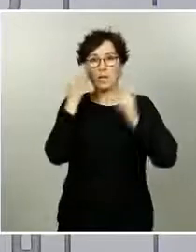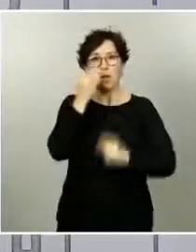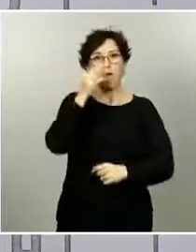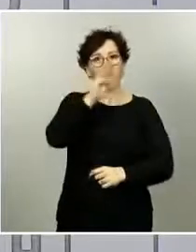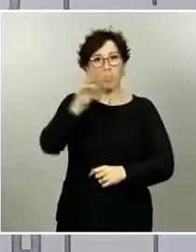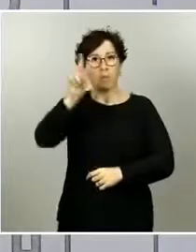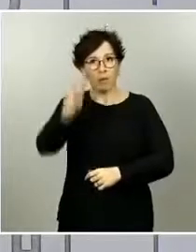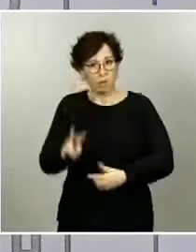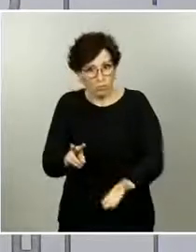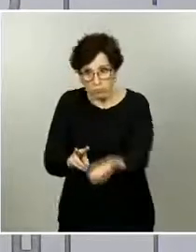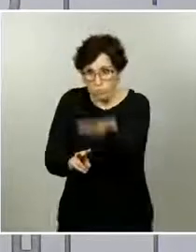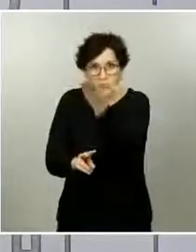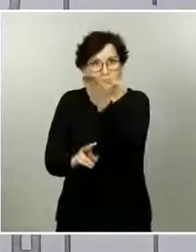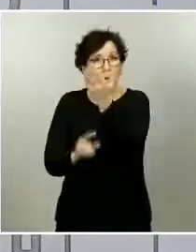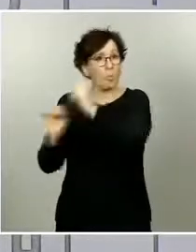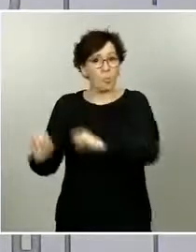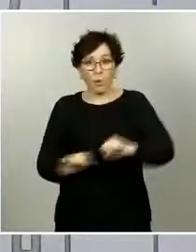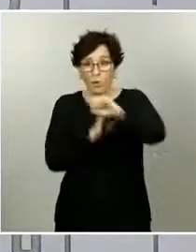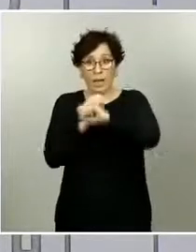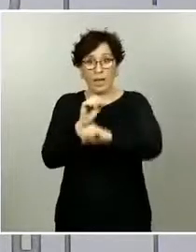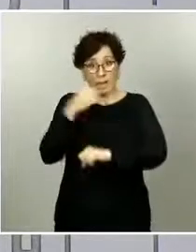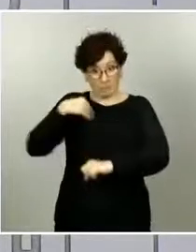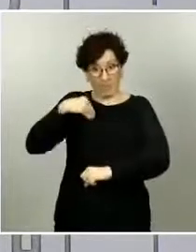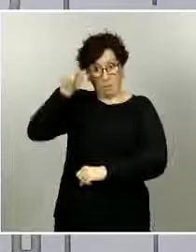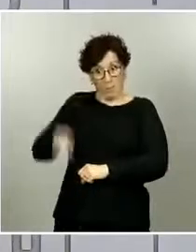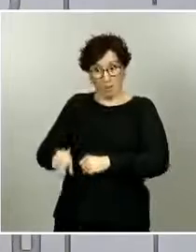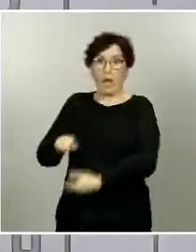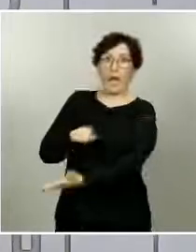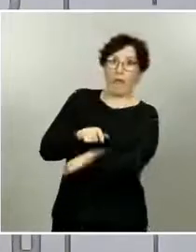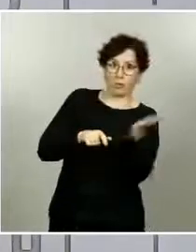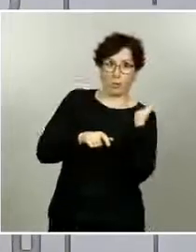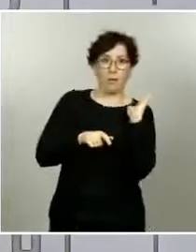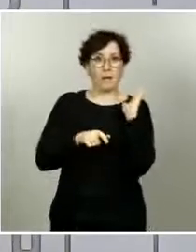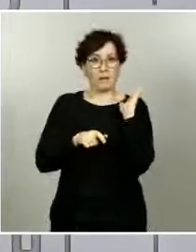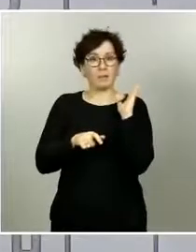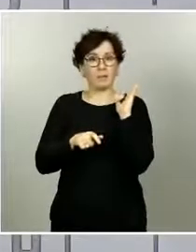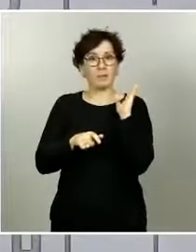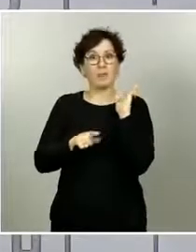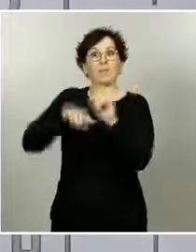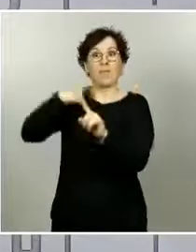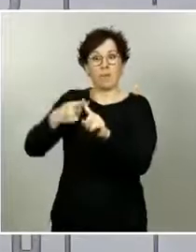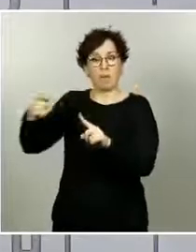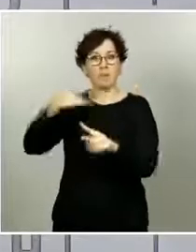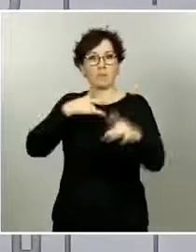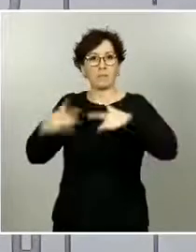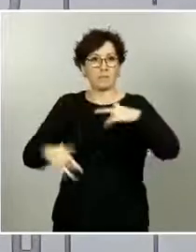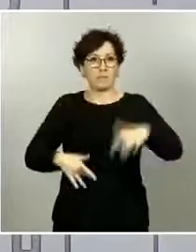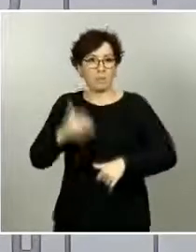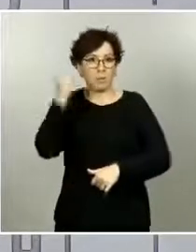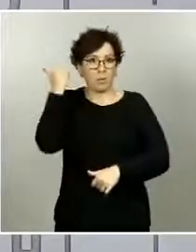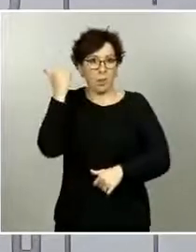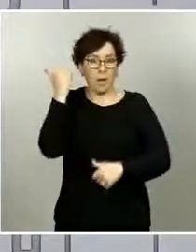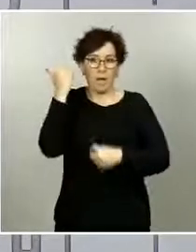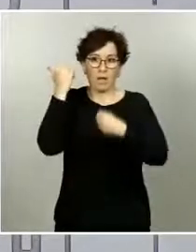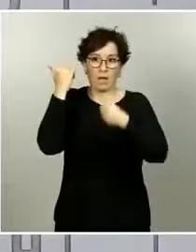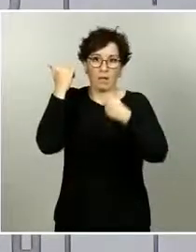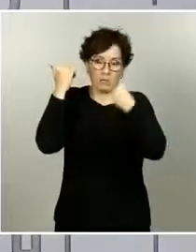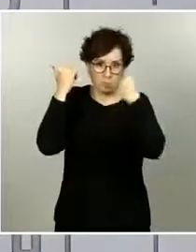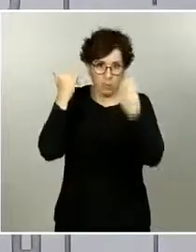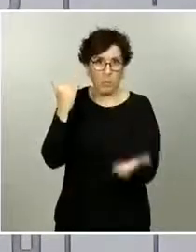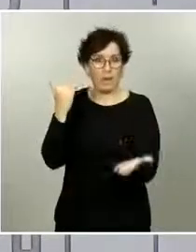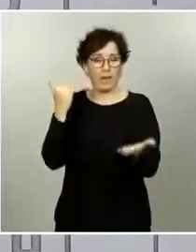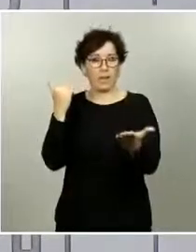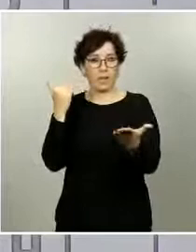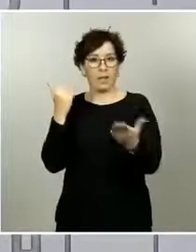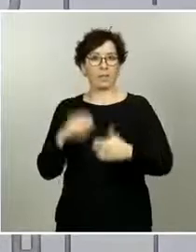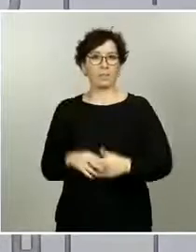gente si tiene a mano una mascarilla FFP2 que la utilice, desde luego le va a proteger a él y va a proteger también de cierta manera a los demás si